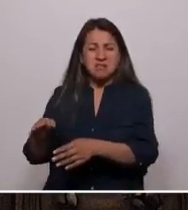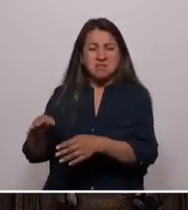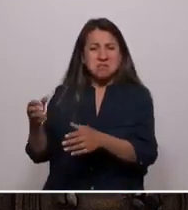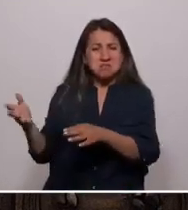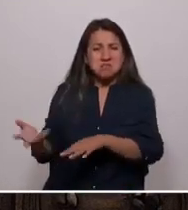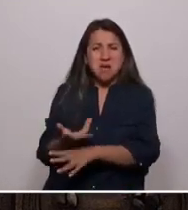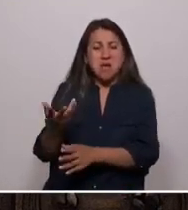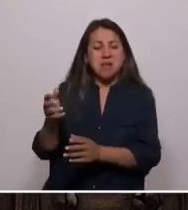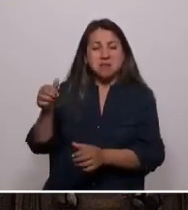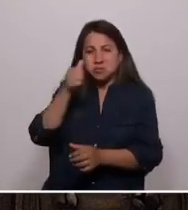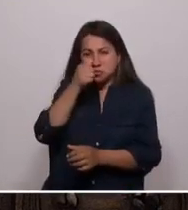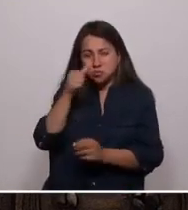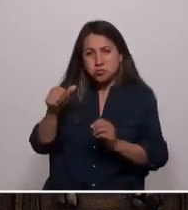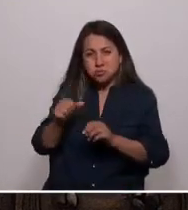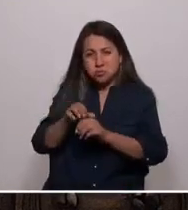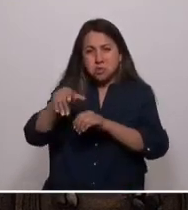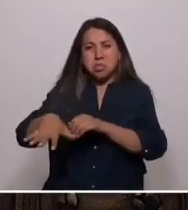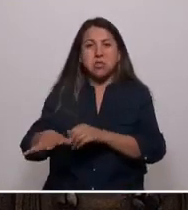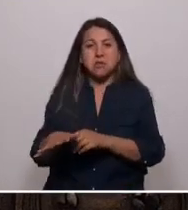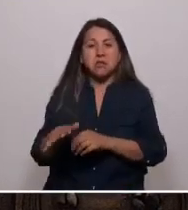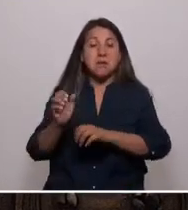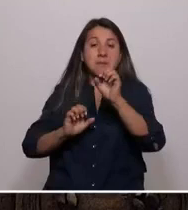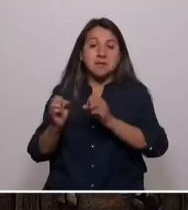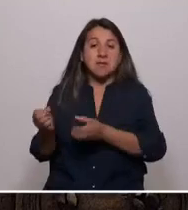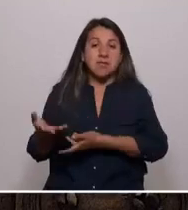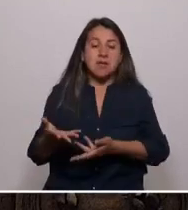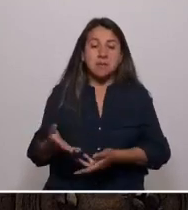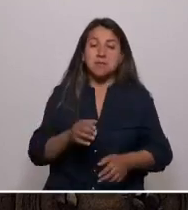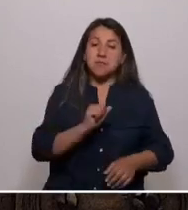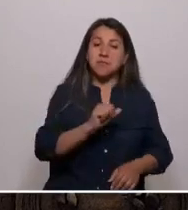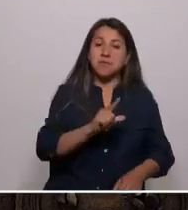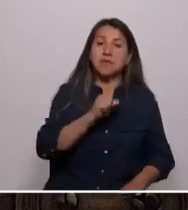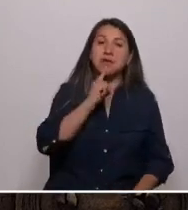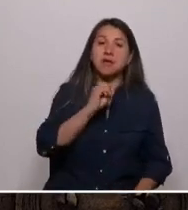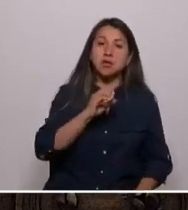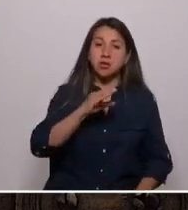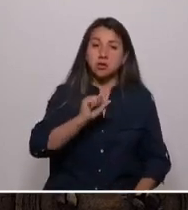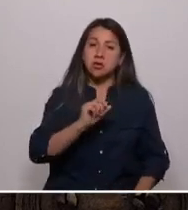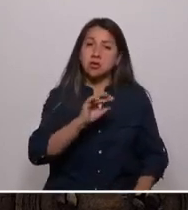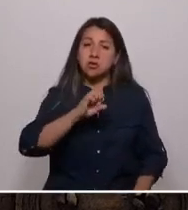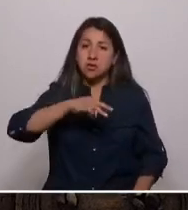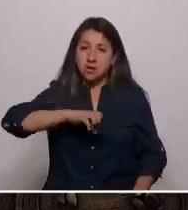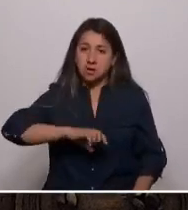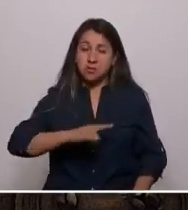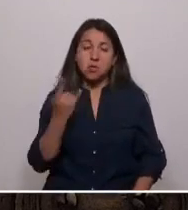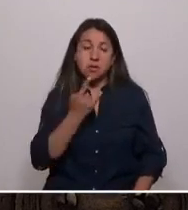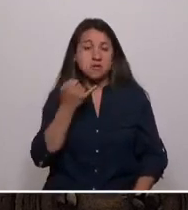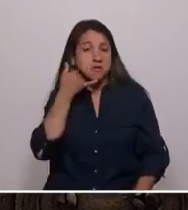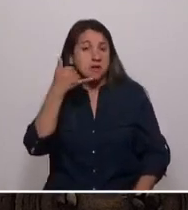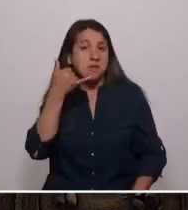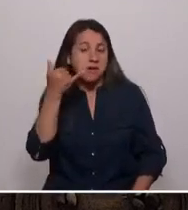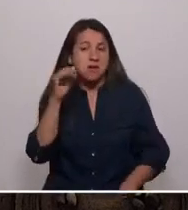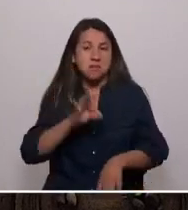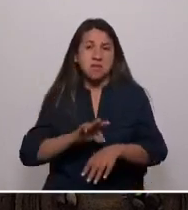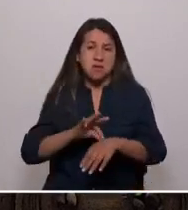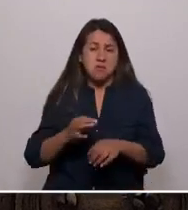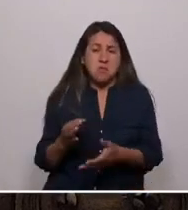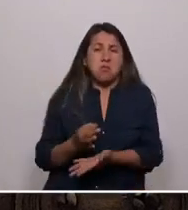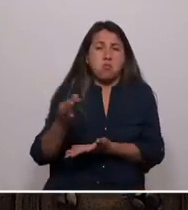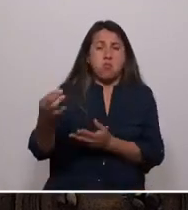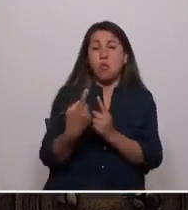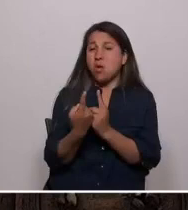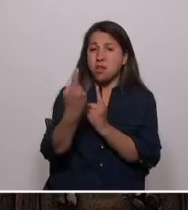Sacrificios también sociales, donde en Alto del Carmen la atención de urgencia se hace por teléfono con un médico a kilómetros de distancia.